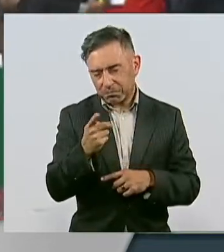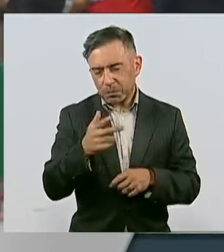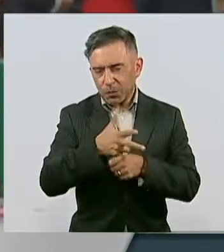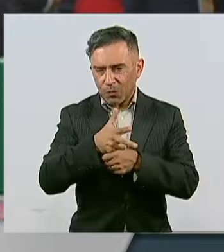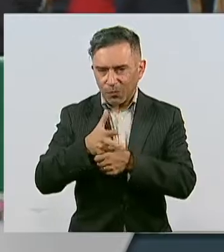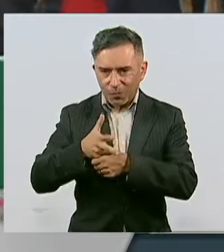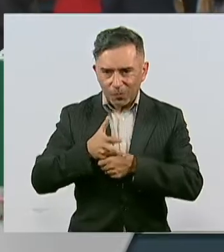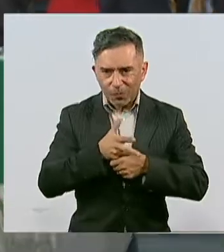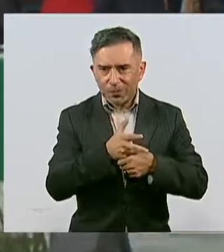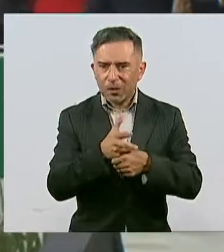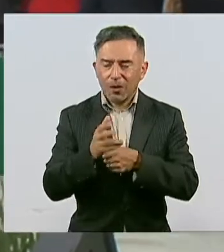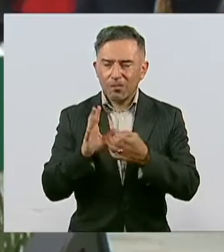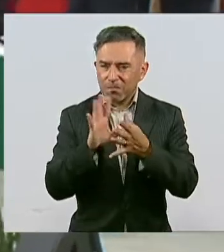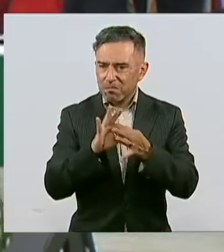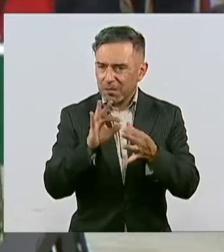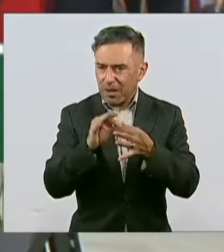contando con todo detalle.